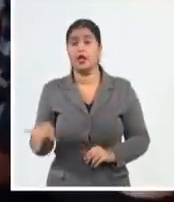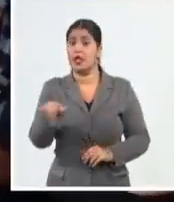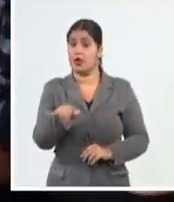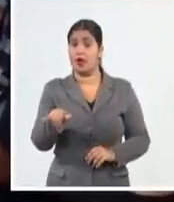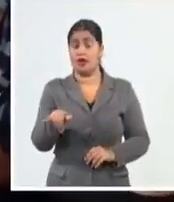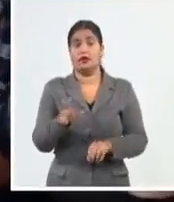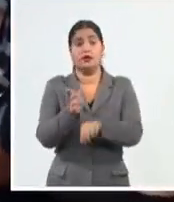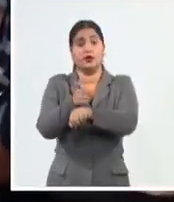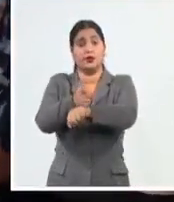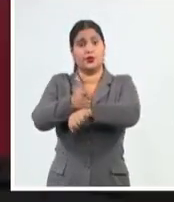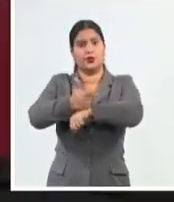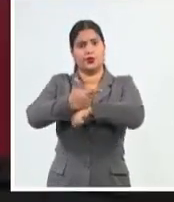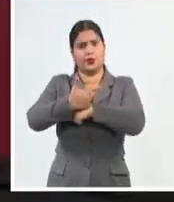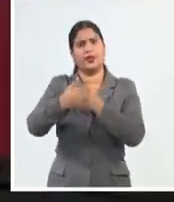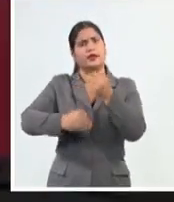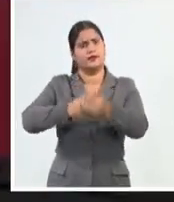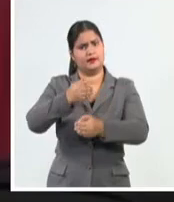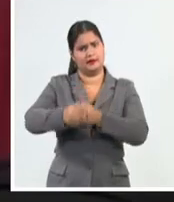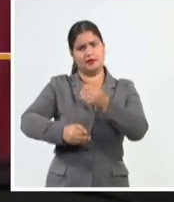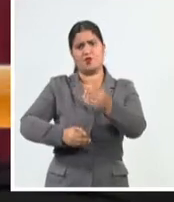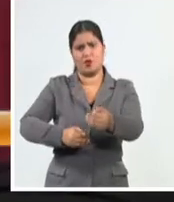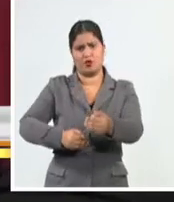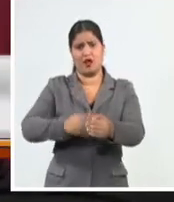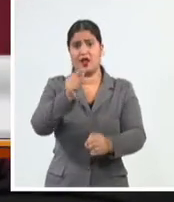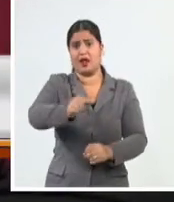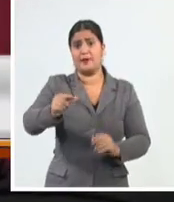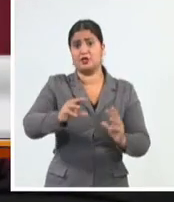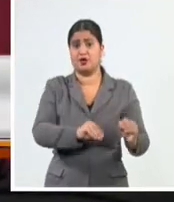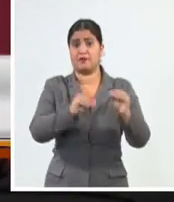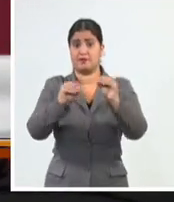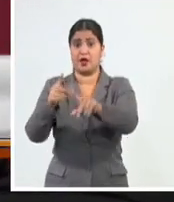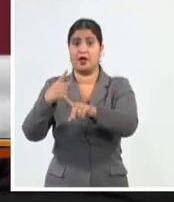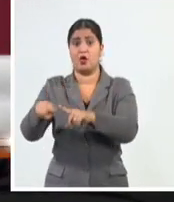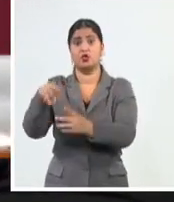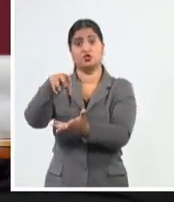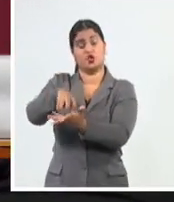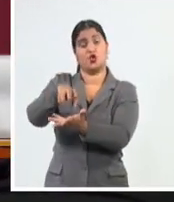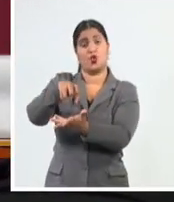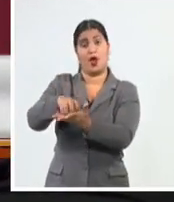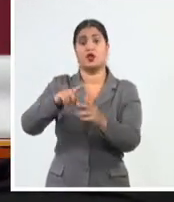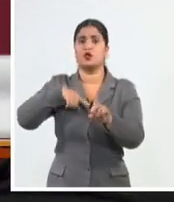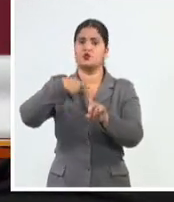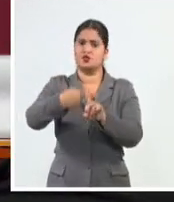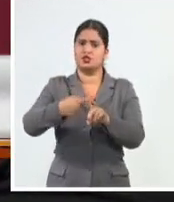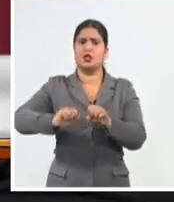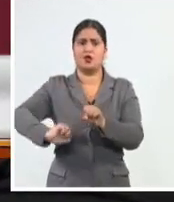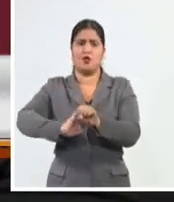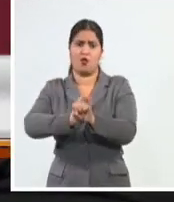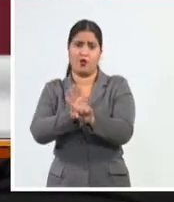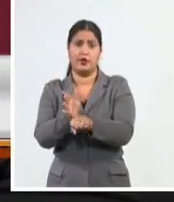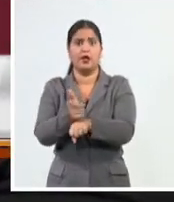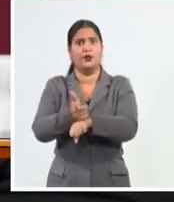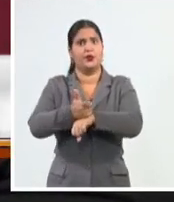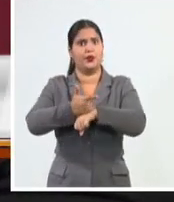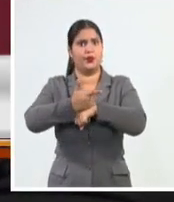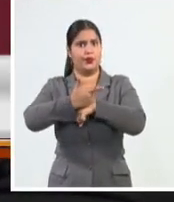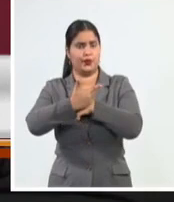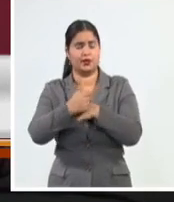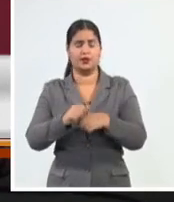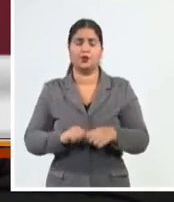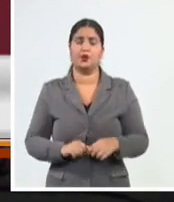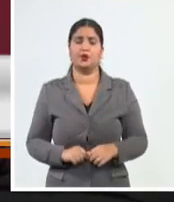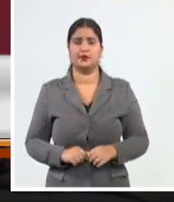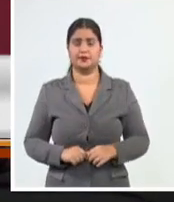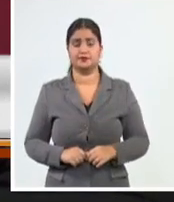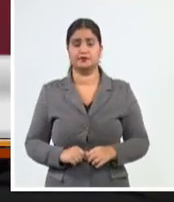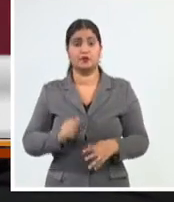hacia centros de aislamientos. La atención sin perder tiempo, la clasificación, y que incluye una cadena de